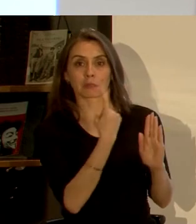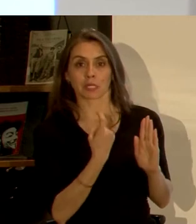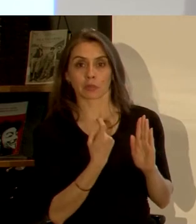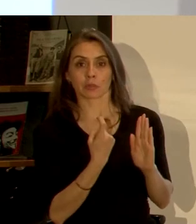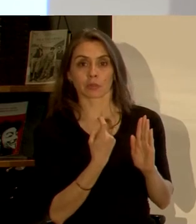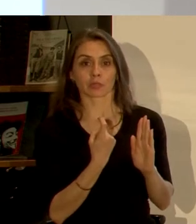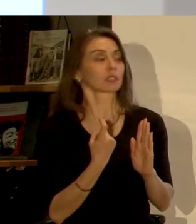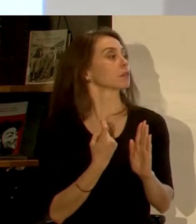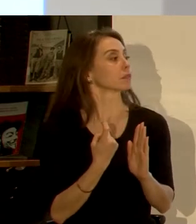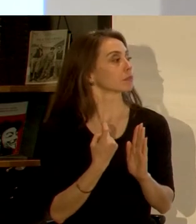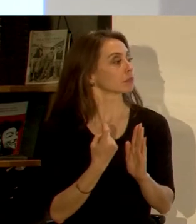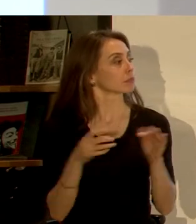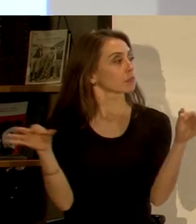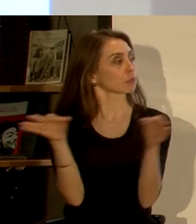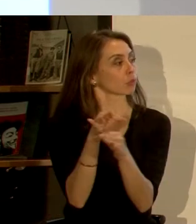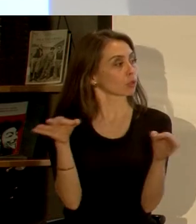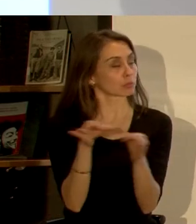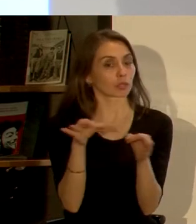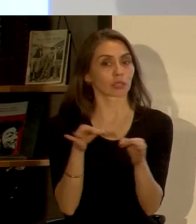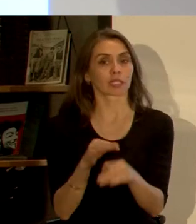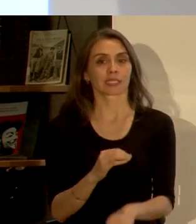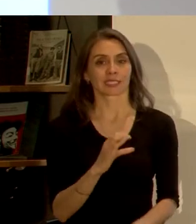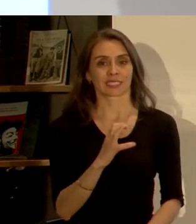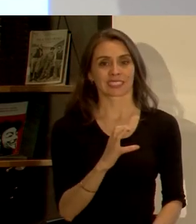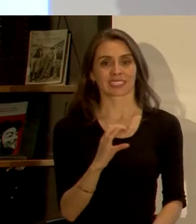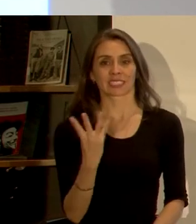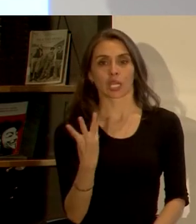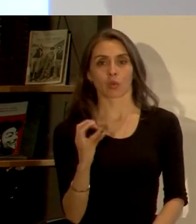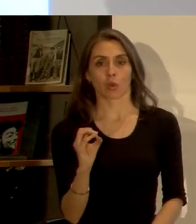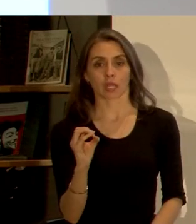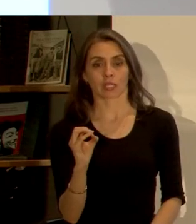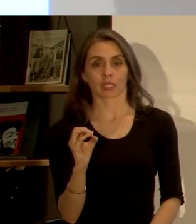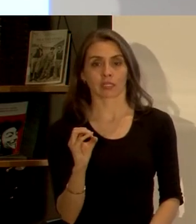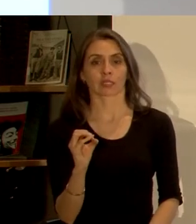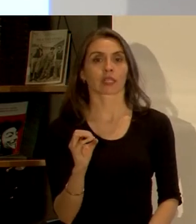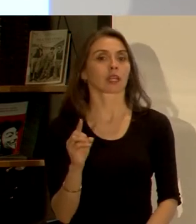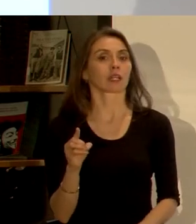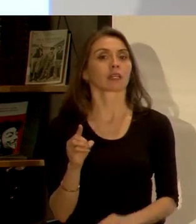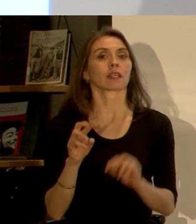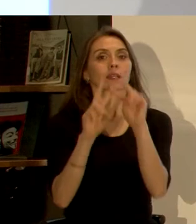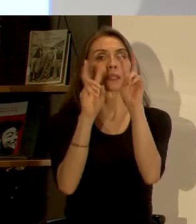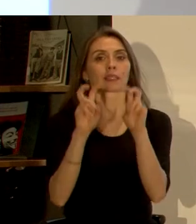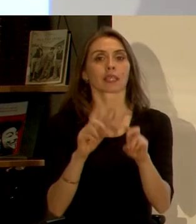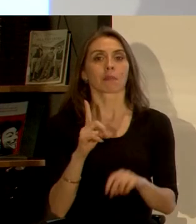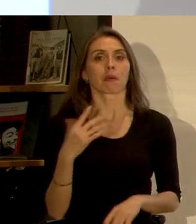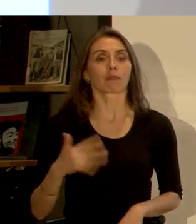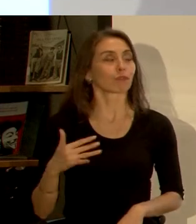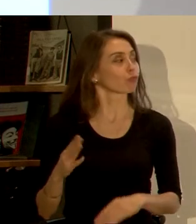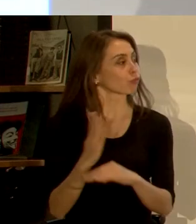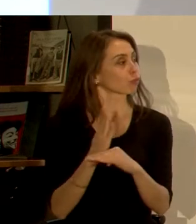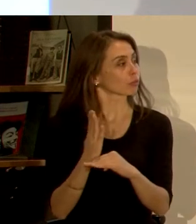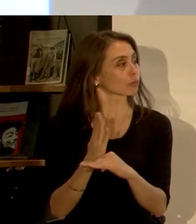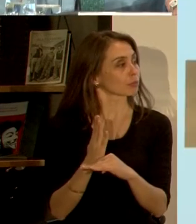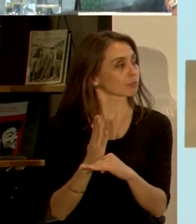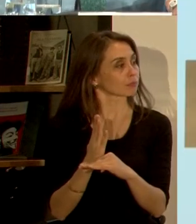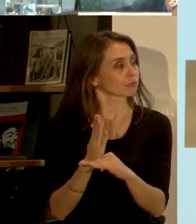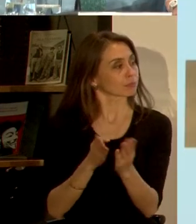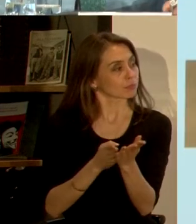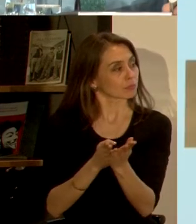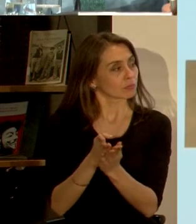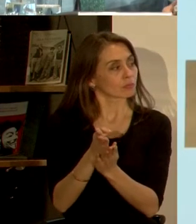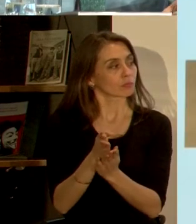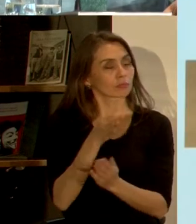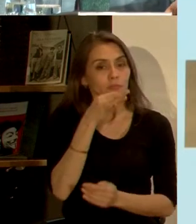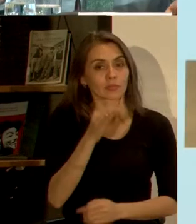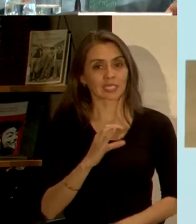mirar un poco el contexto, el C40. Voy a tocar tres temas fundamentales, y empiezo por el